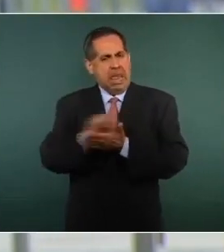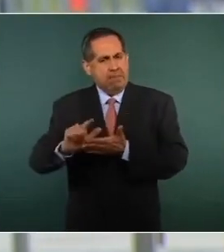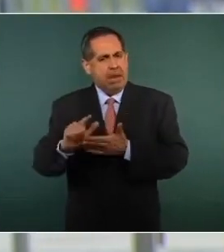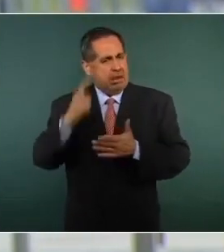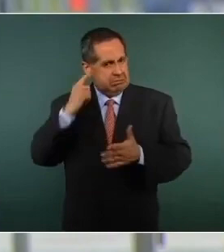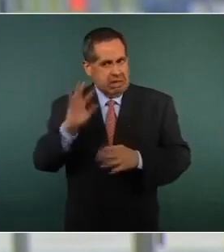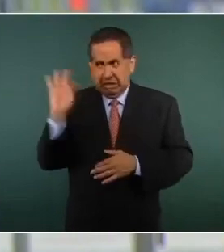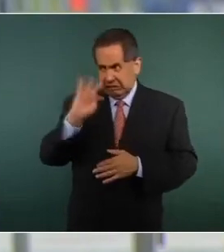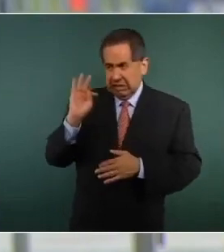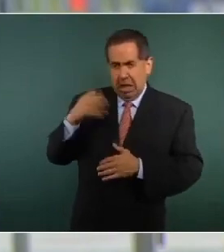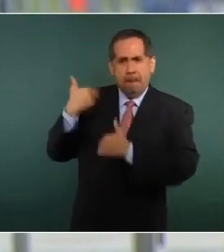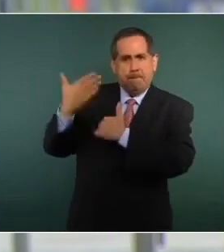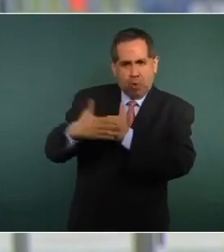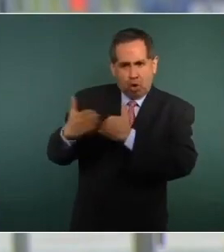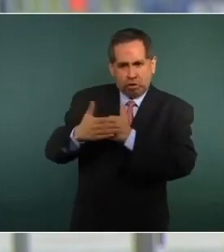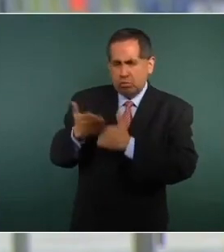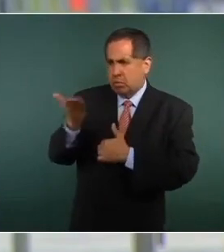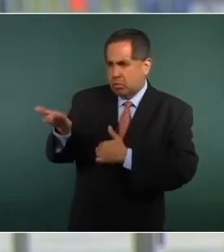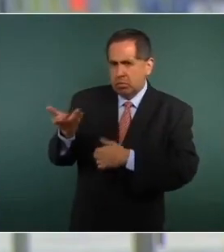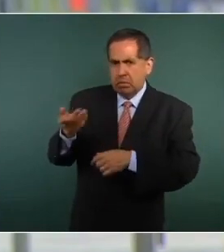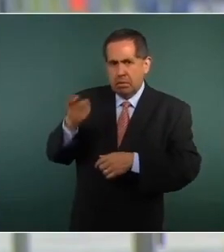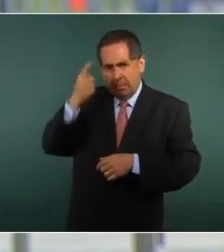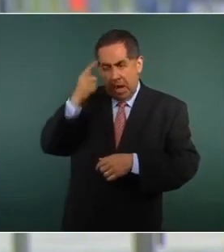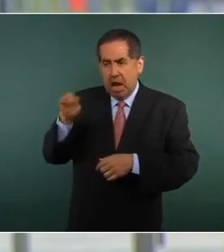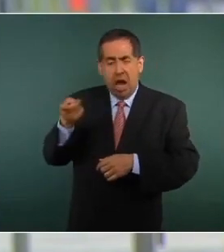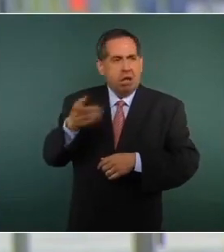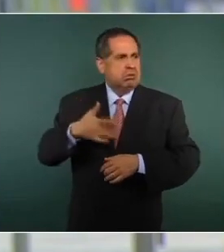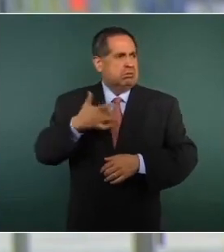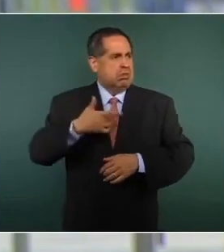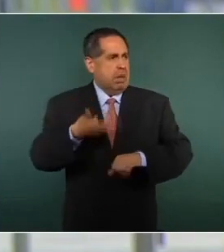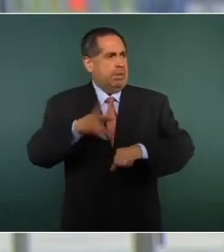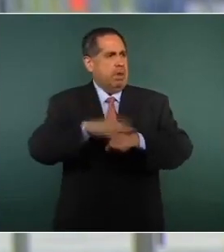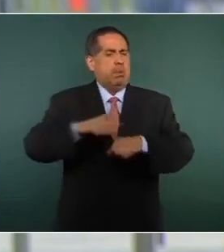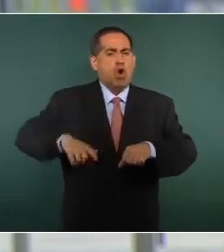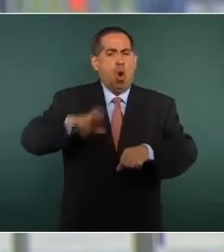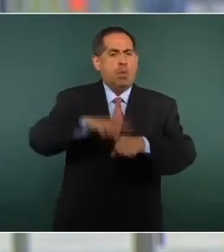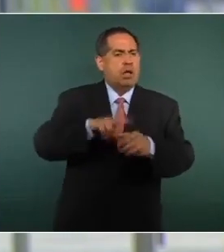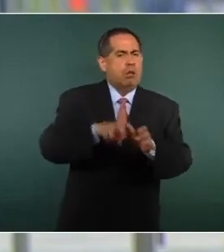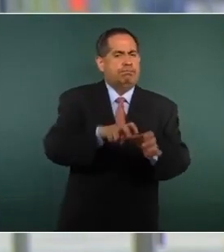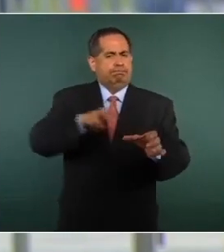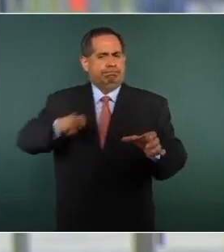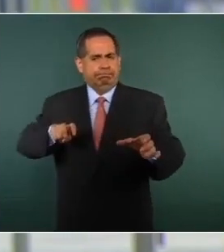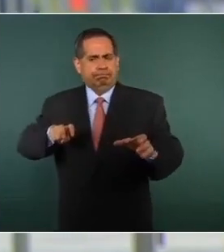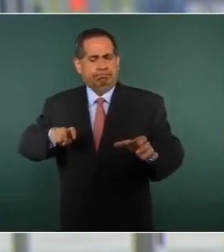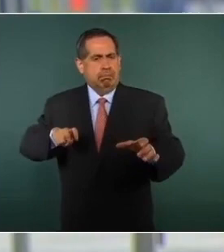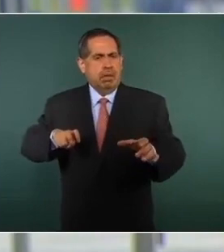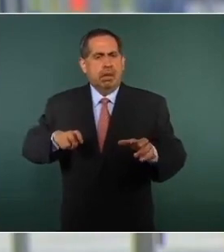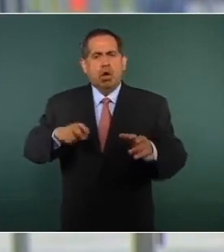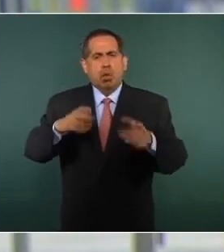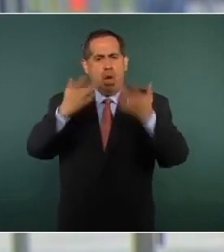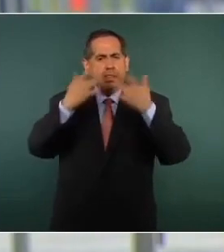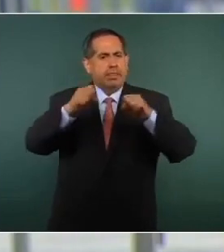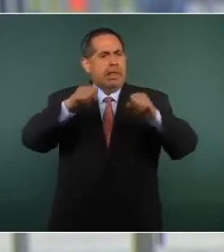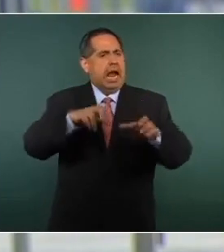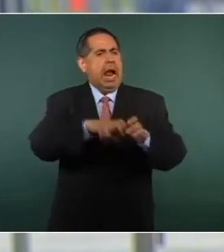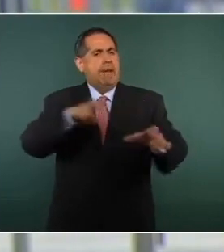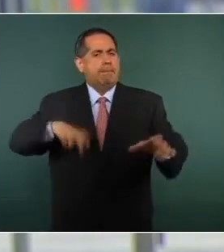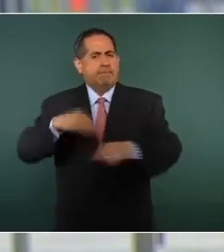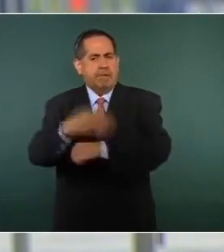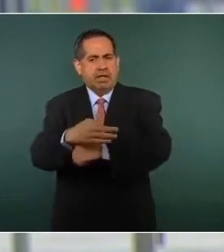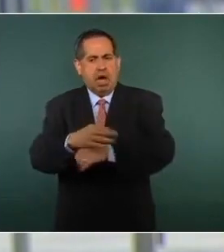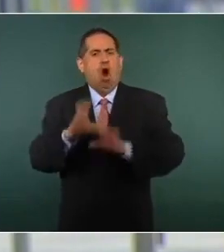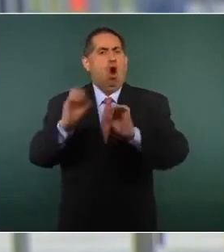¿Hay posibilidad de solicitud de licencia para separarse de su cargo, gobernador? ¿O desde su